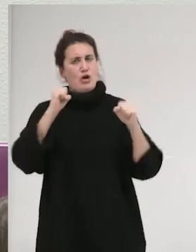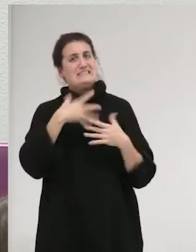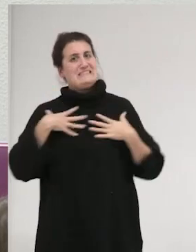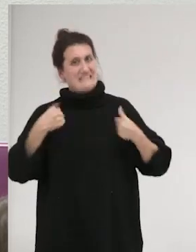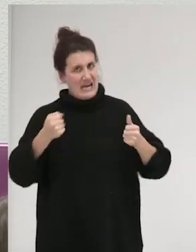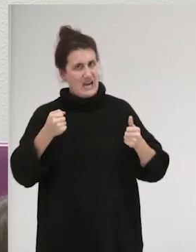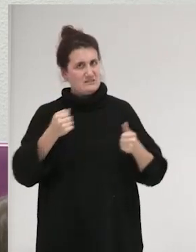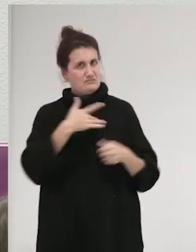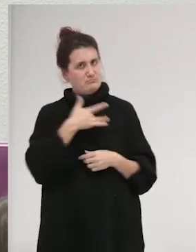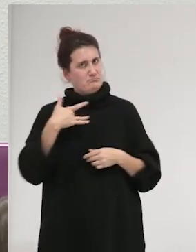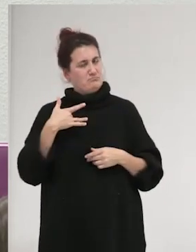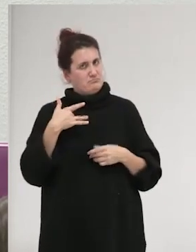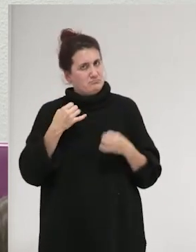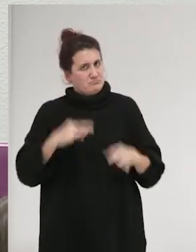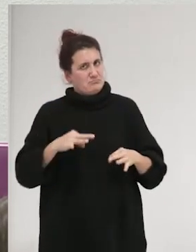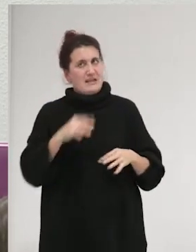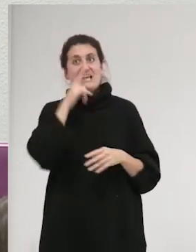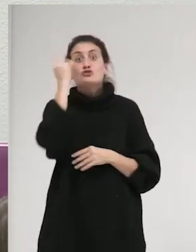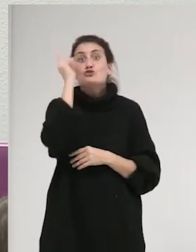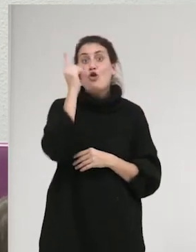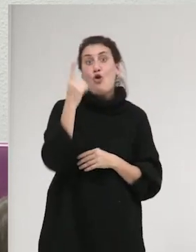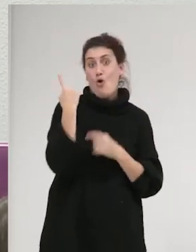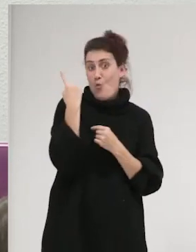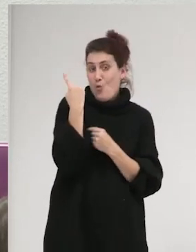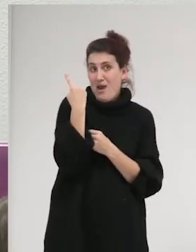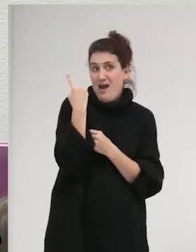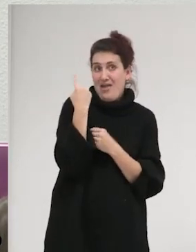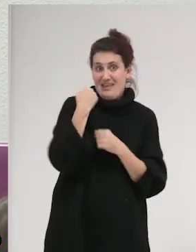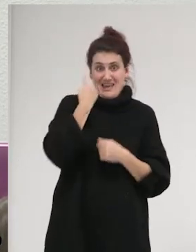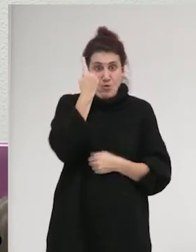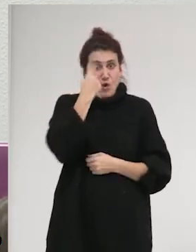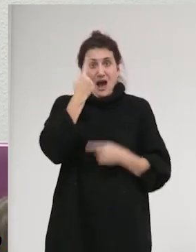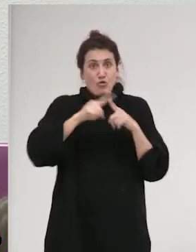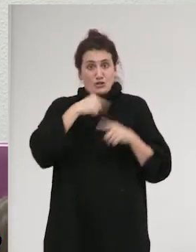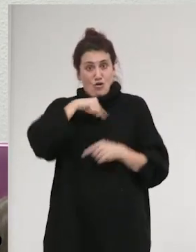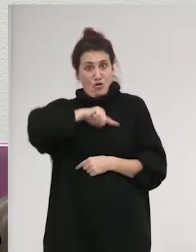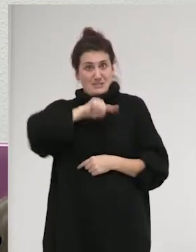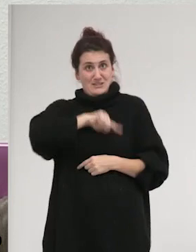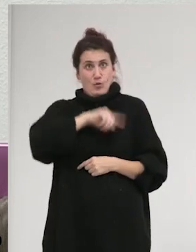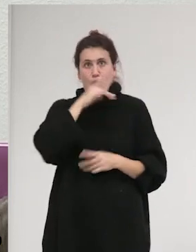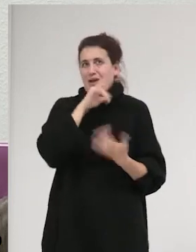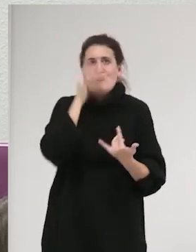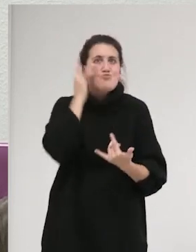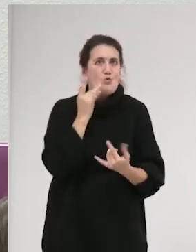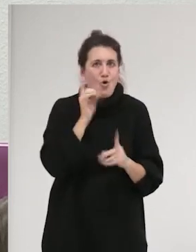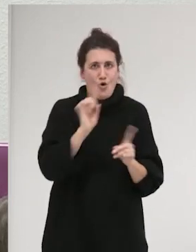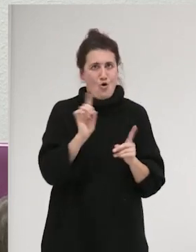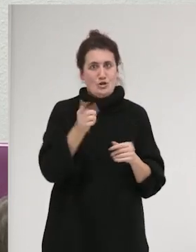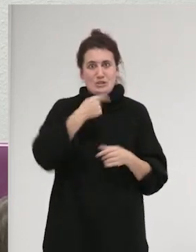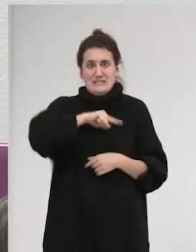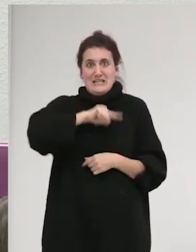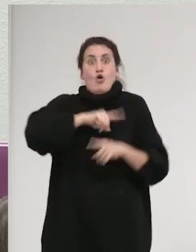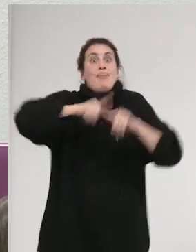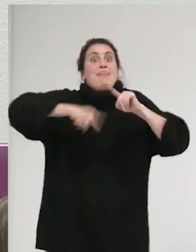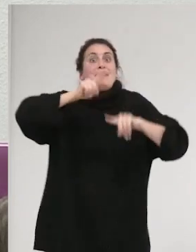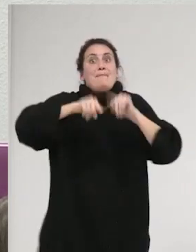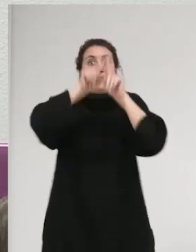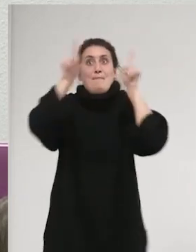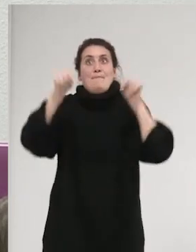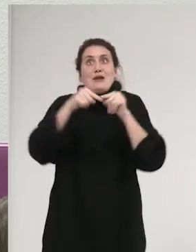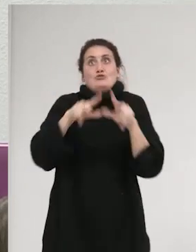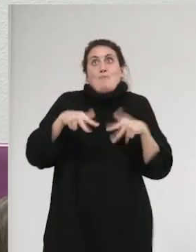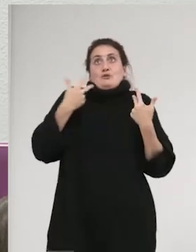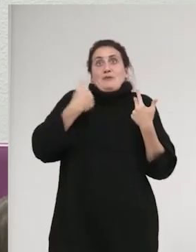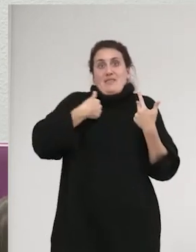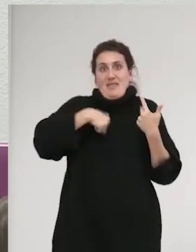¿no? Y eso no depende únicamente de una cosa pura, lo que yo siento, porque lo que yo siento no es nada puro, lo que yo siento depende de los marcos de posibilidad